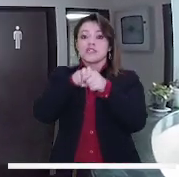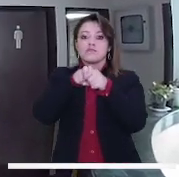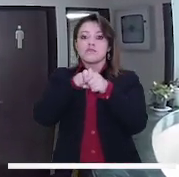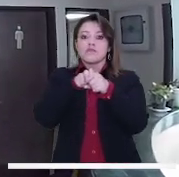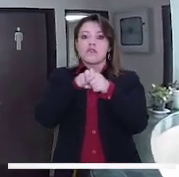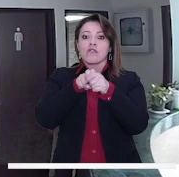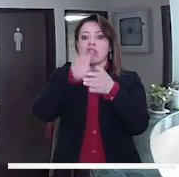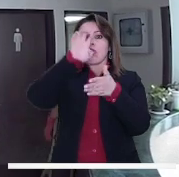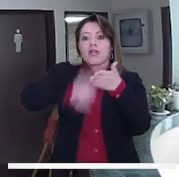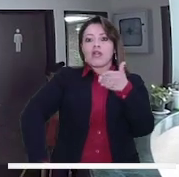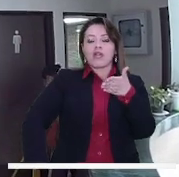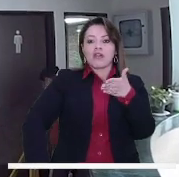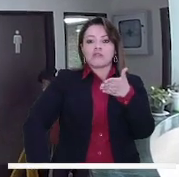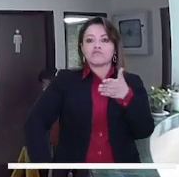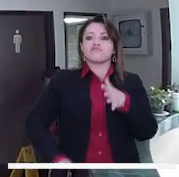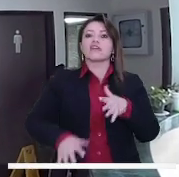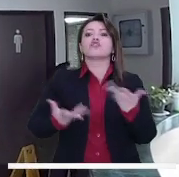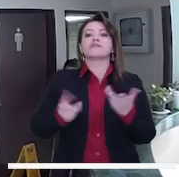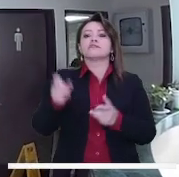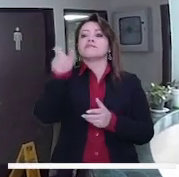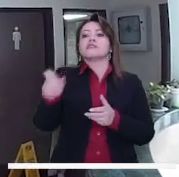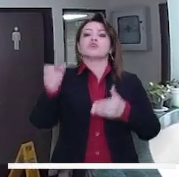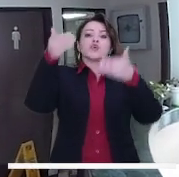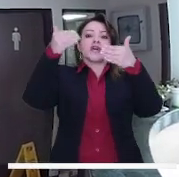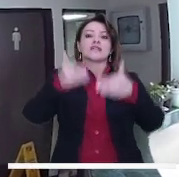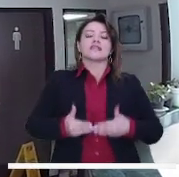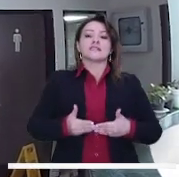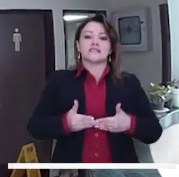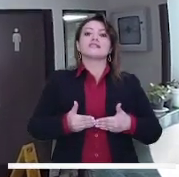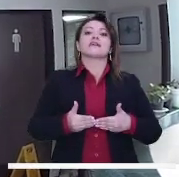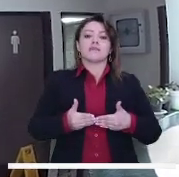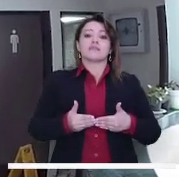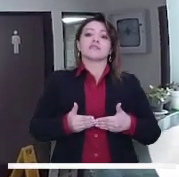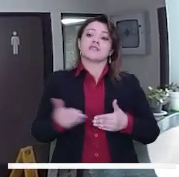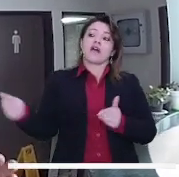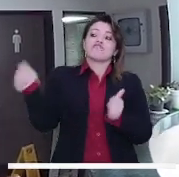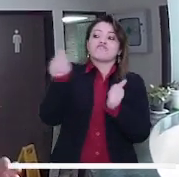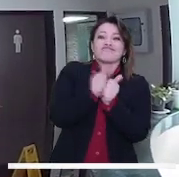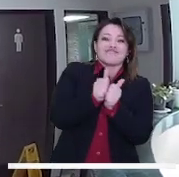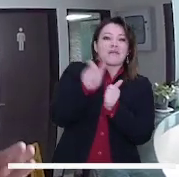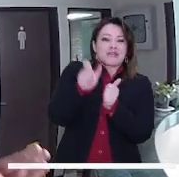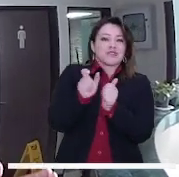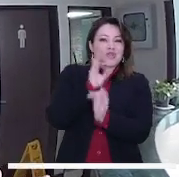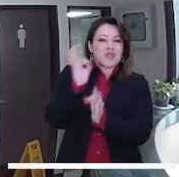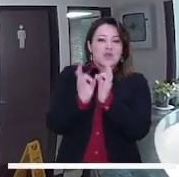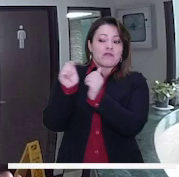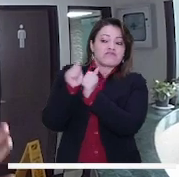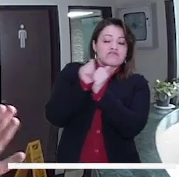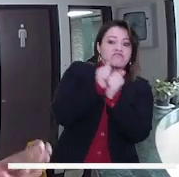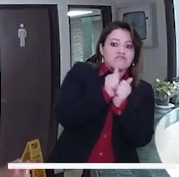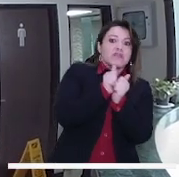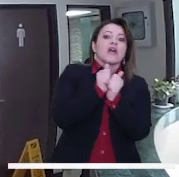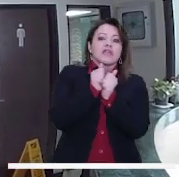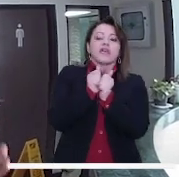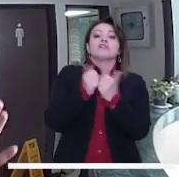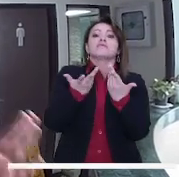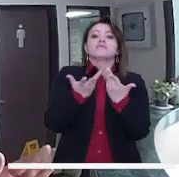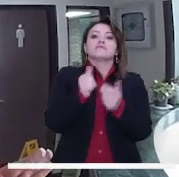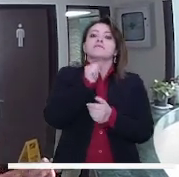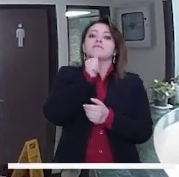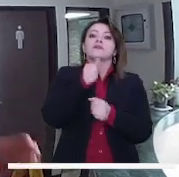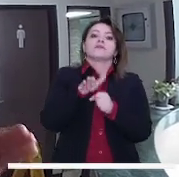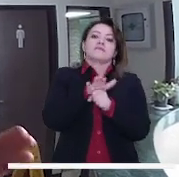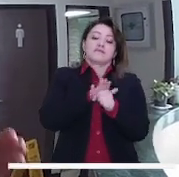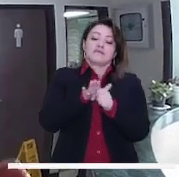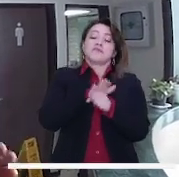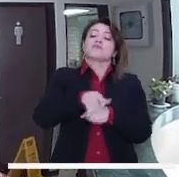redujo casi a la mitad. Y no se tienen en cuenta que, por ejemplo, una persona con discapacidad no solo va a ella, sino siempre va acompañado de su cuidador o su cuidador. De